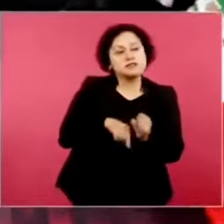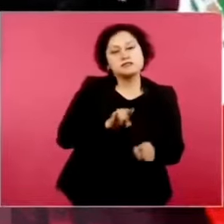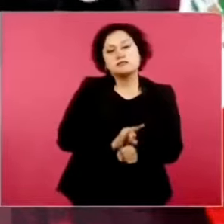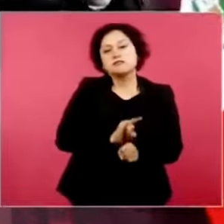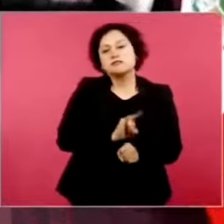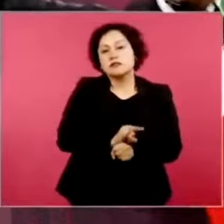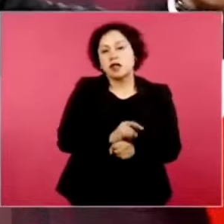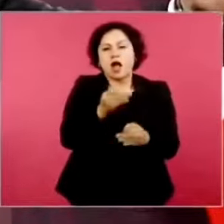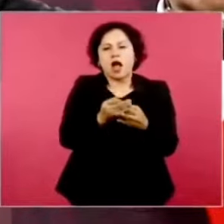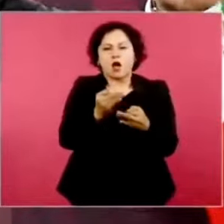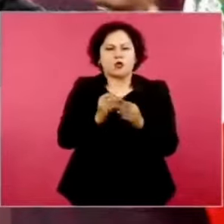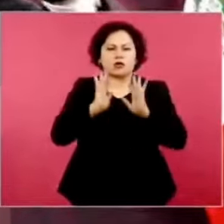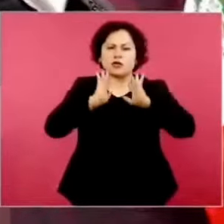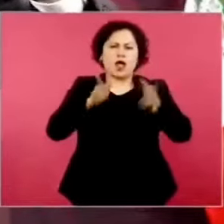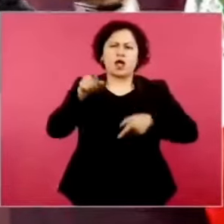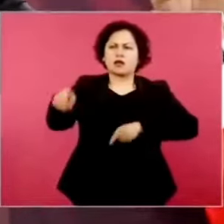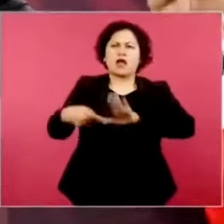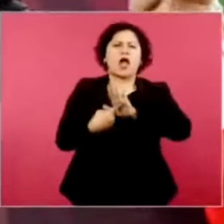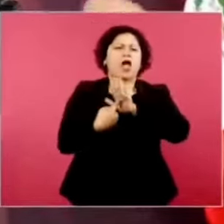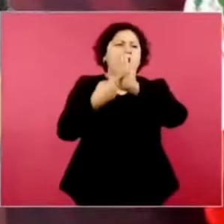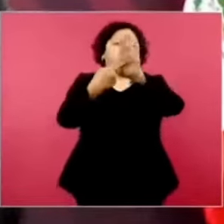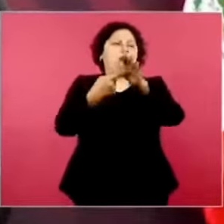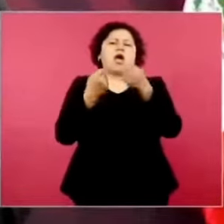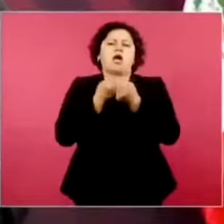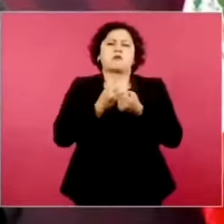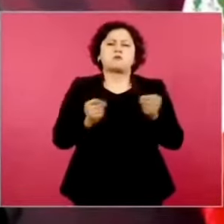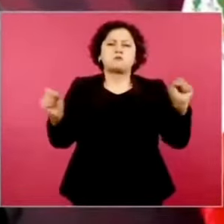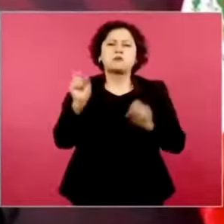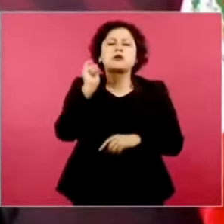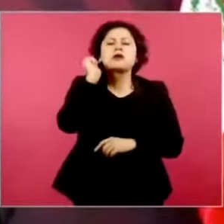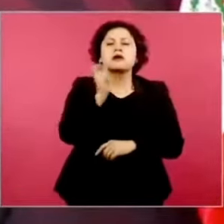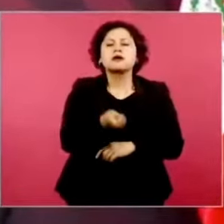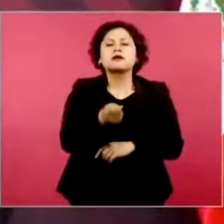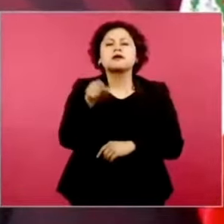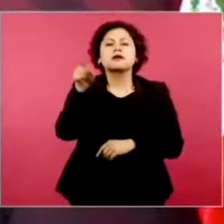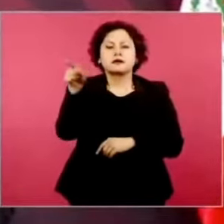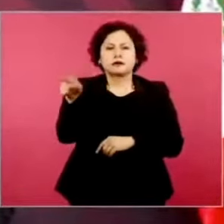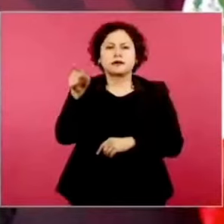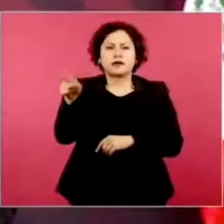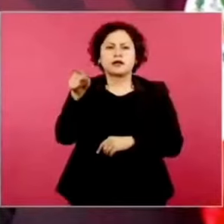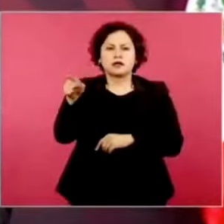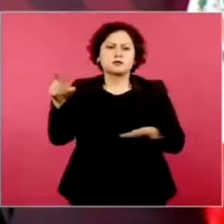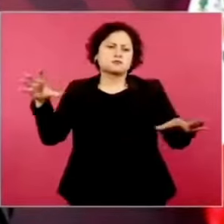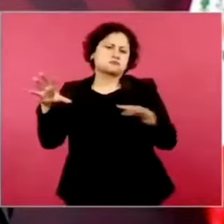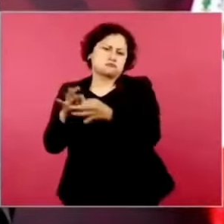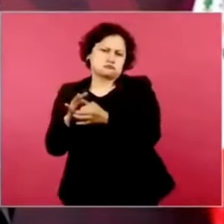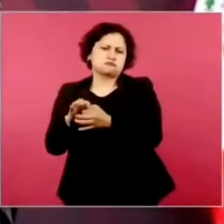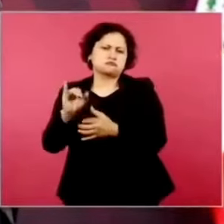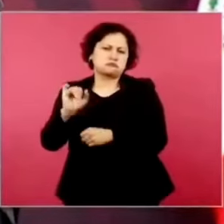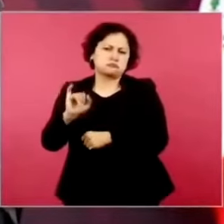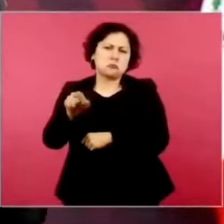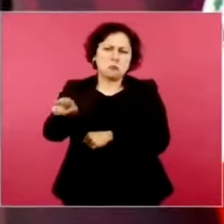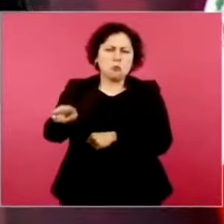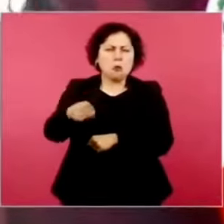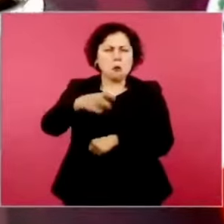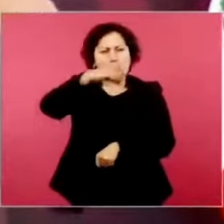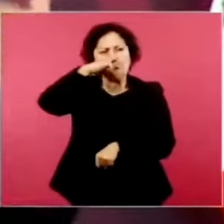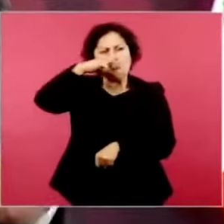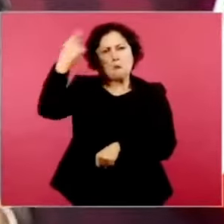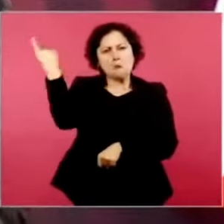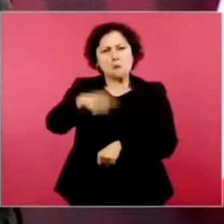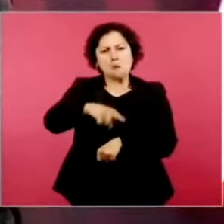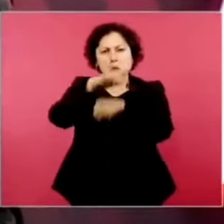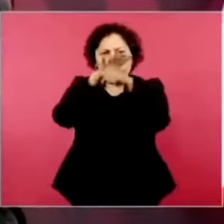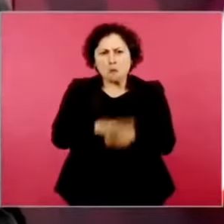de los autoritarios, de los represores, porque no somos